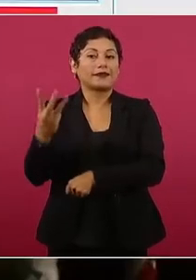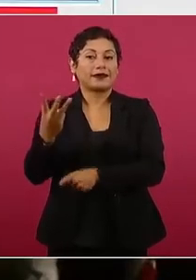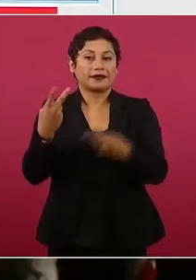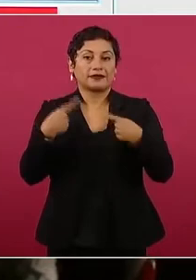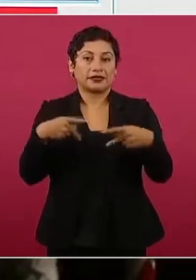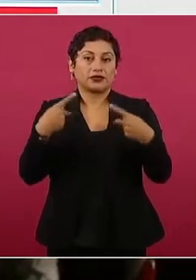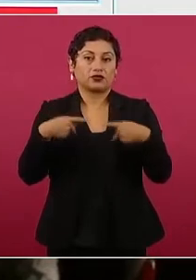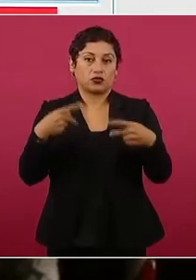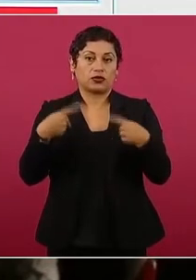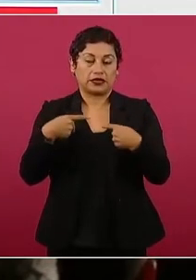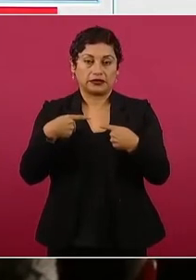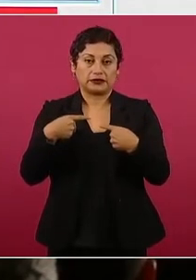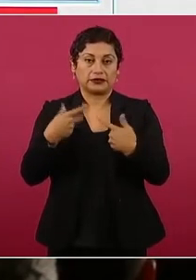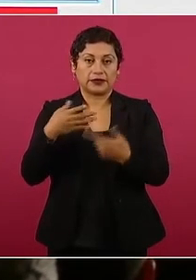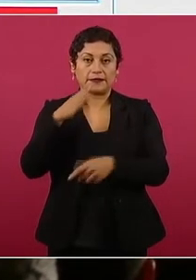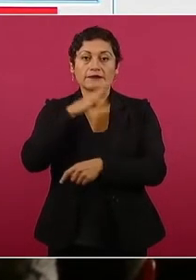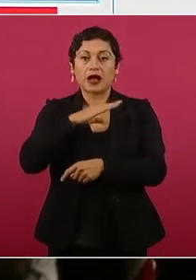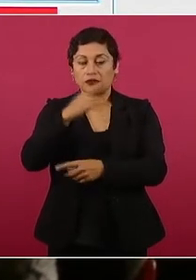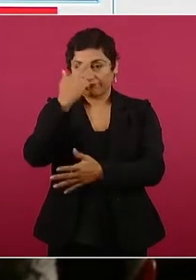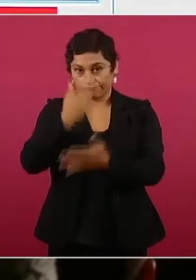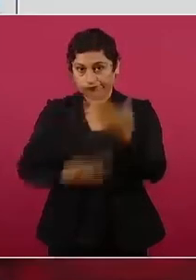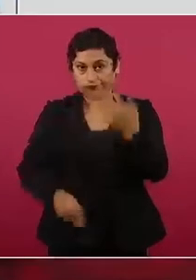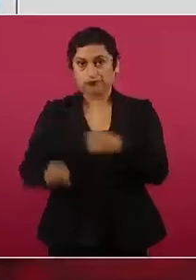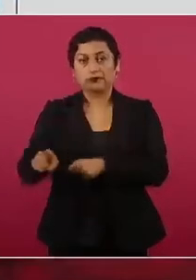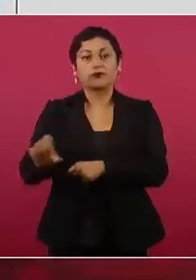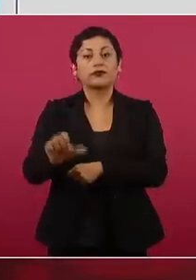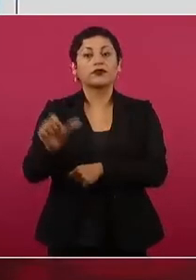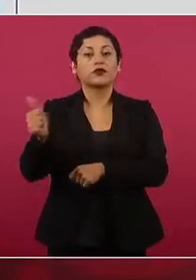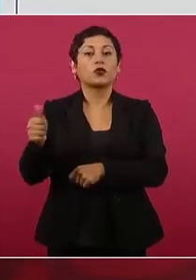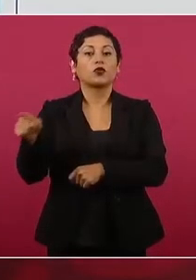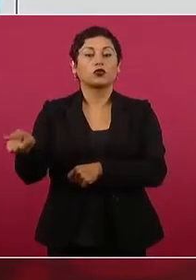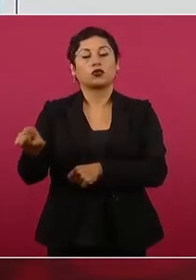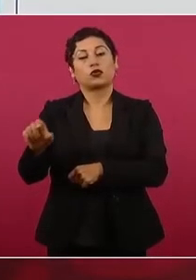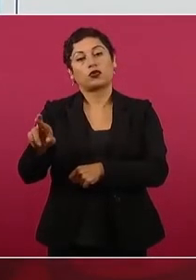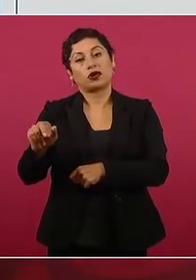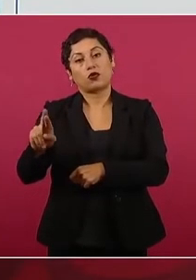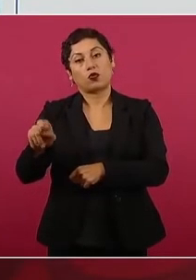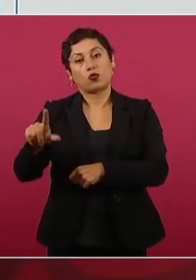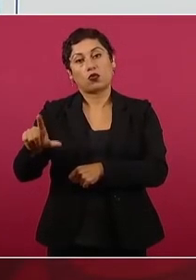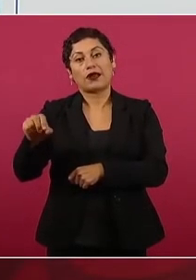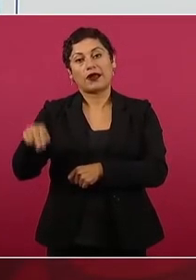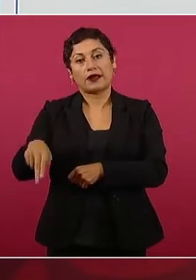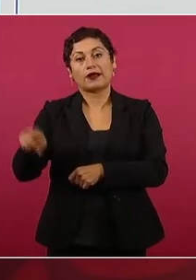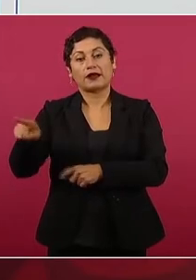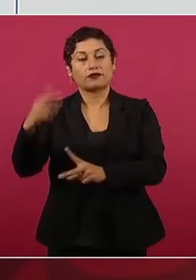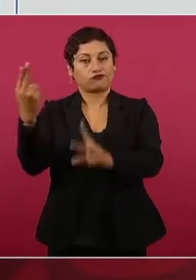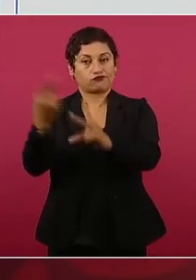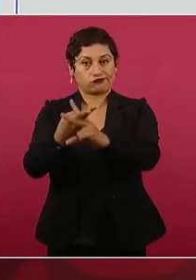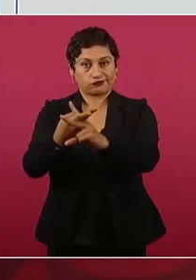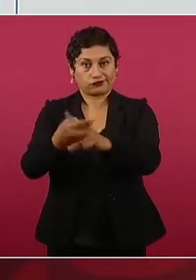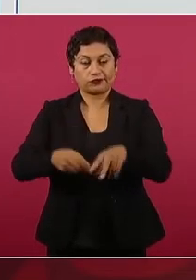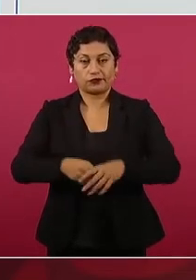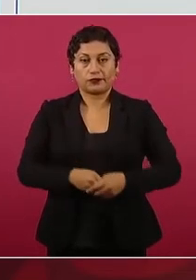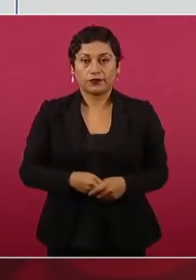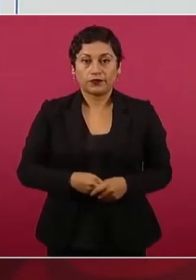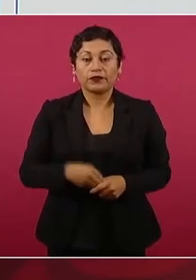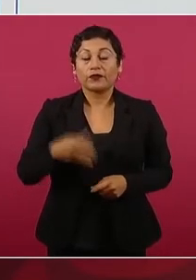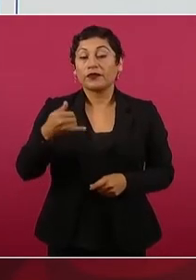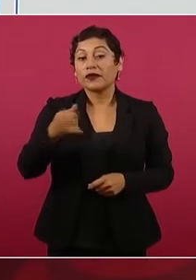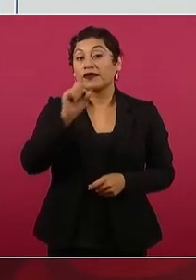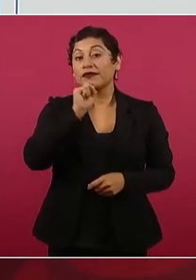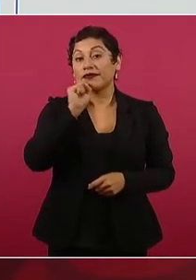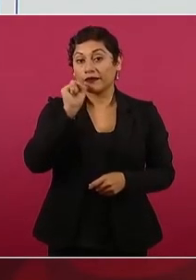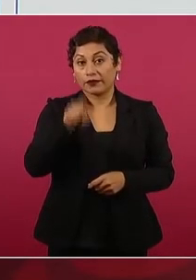también de la sentencia de 27 años a Raúl N por homicidio calificado y otra